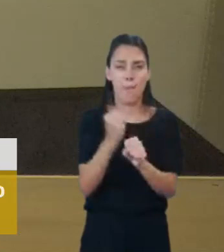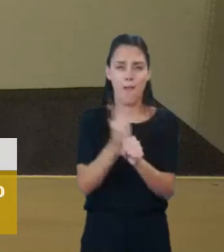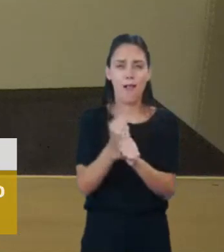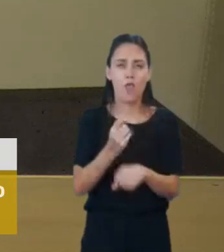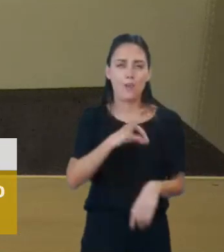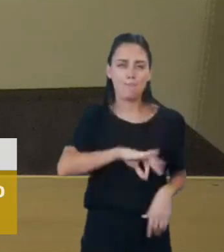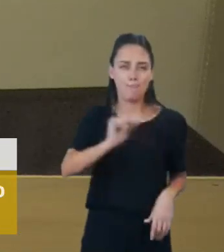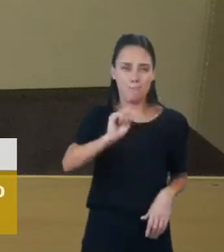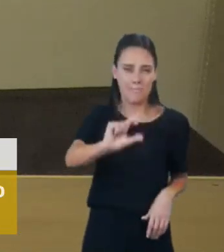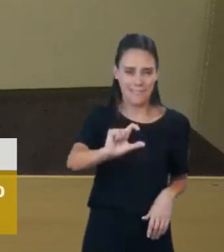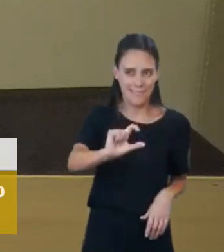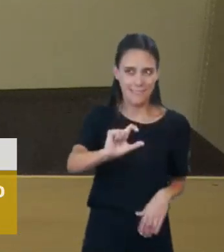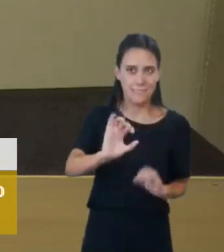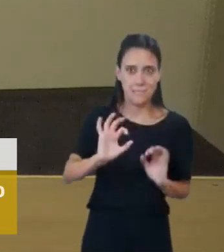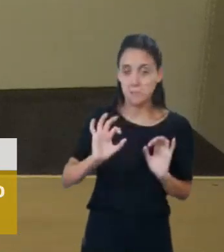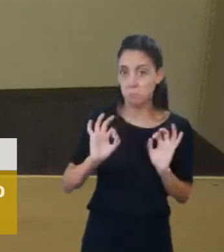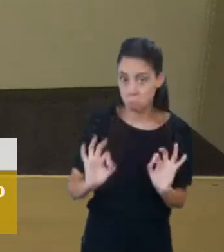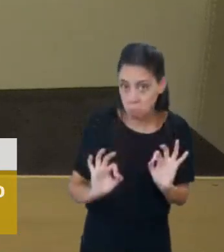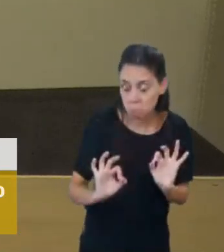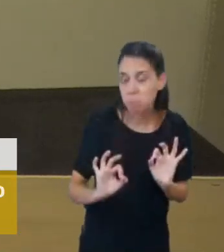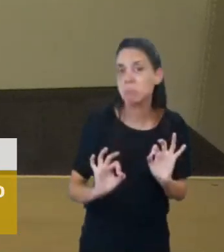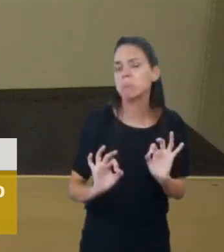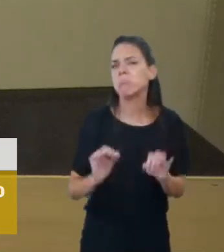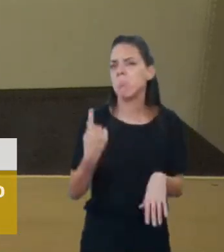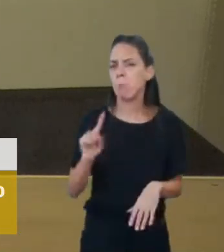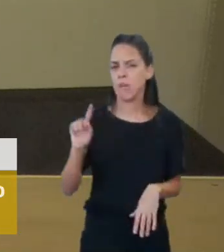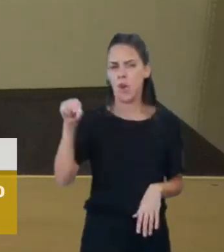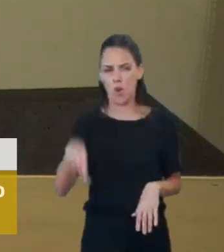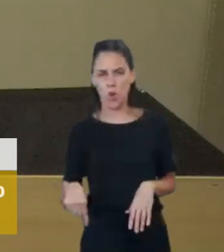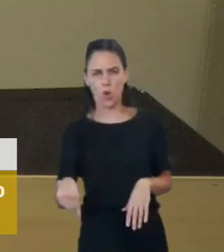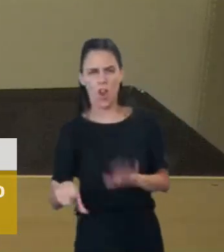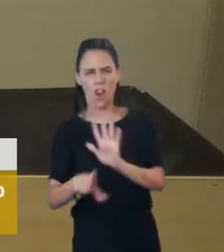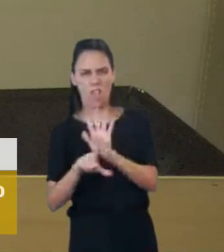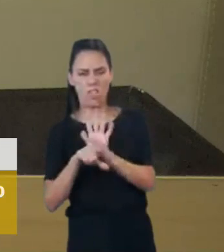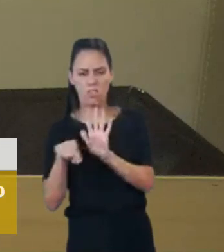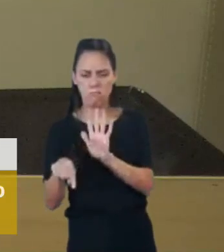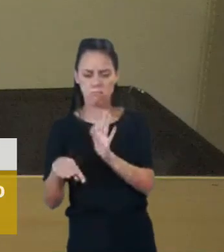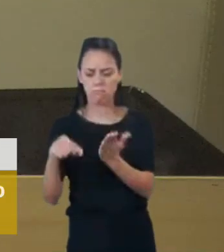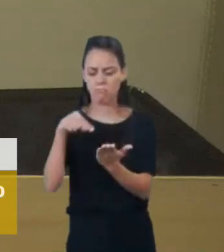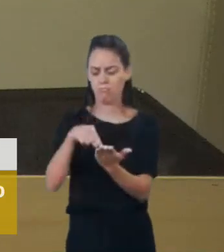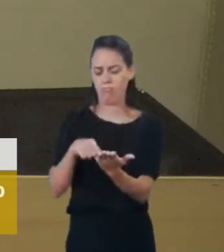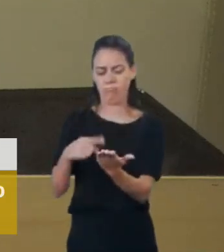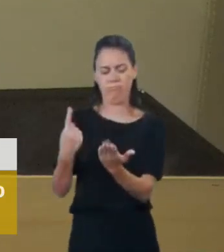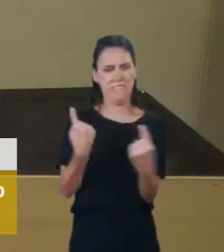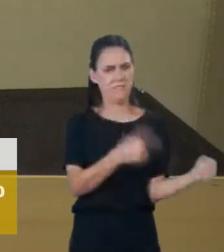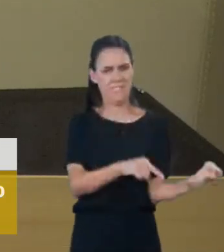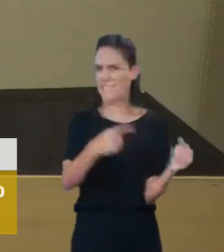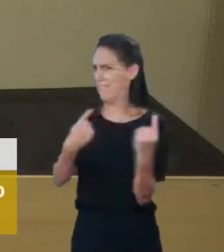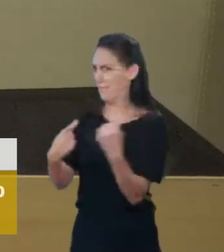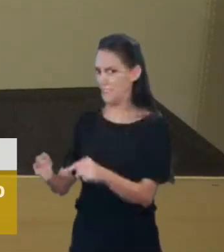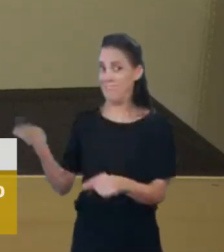estamos discutiendo esta ley, que tiene un poco de disimilidad y características distintas de lo que allí se planteaba.